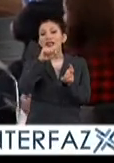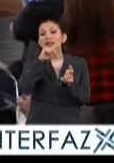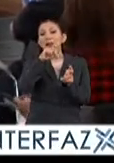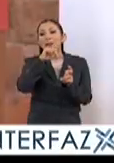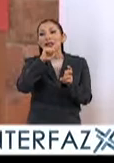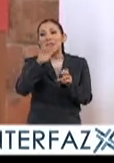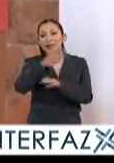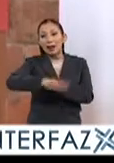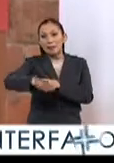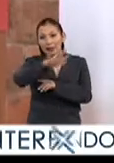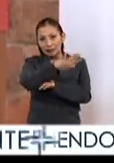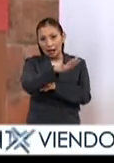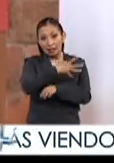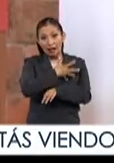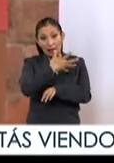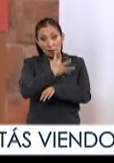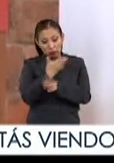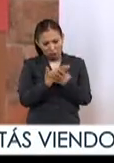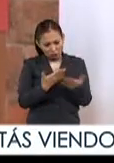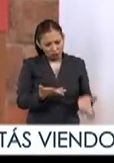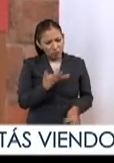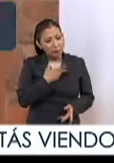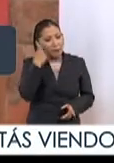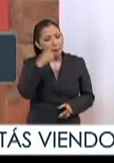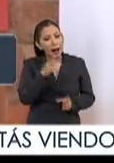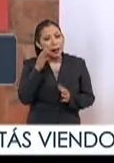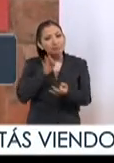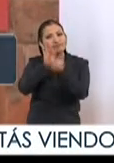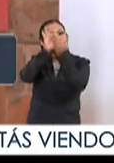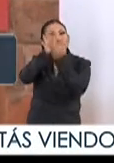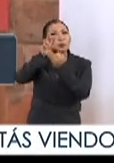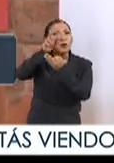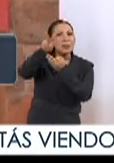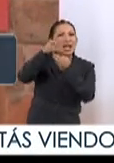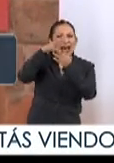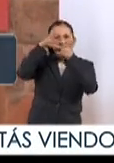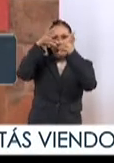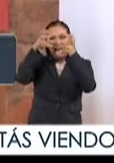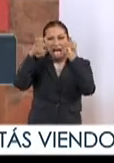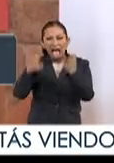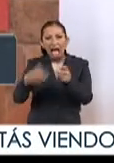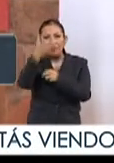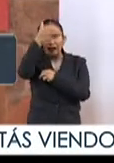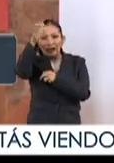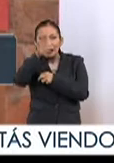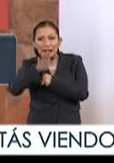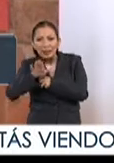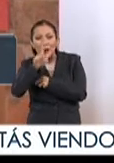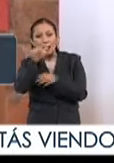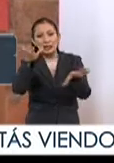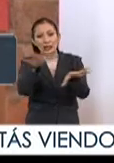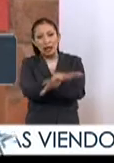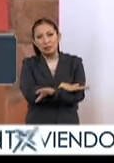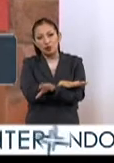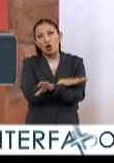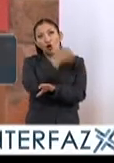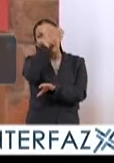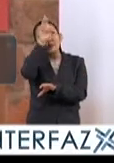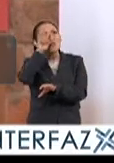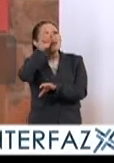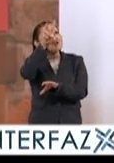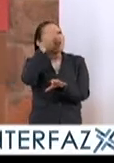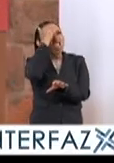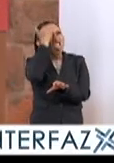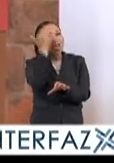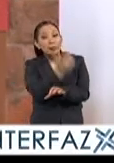ambiental. Tenemos hoy los medios para hacer frente al deterioro ambiental y al cambio climático.